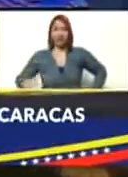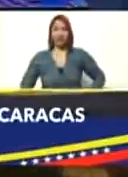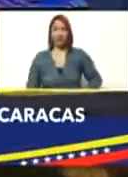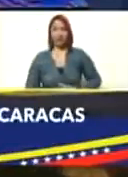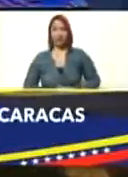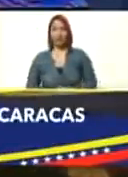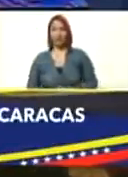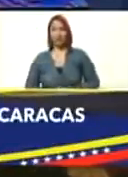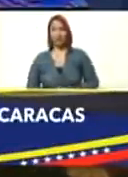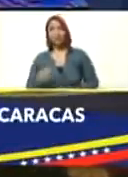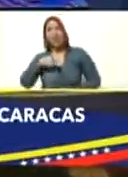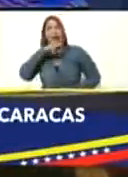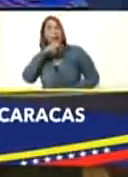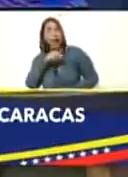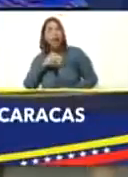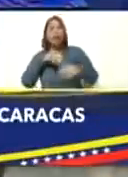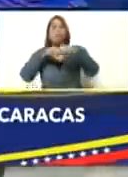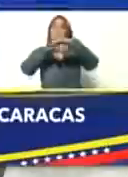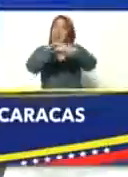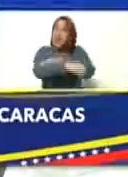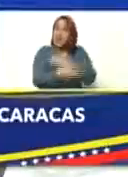Estoy hablando de Metro.